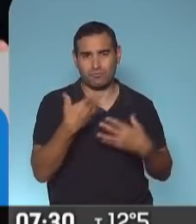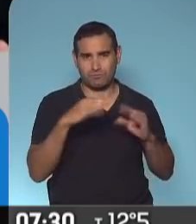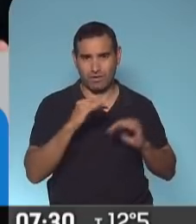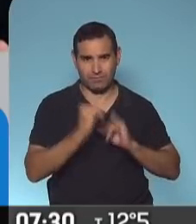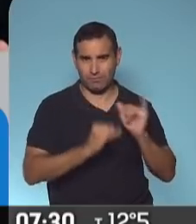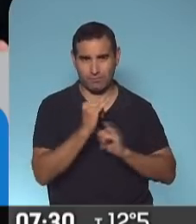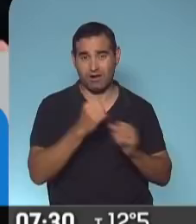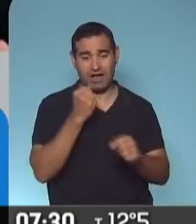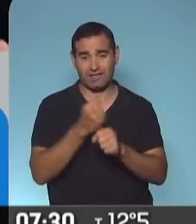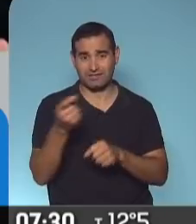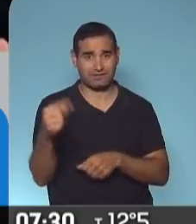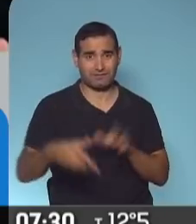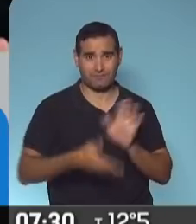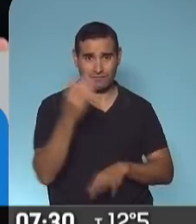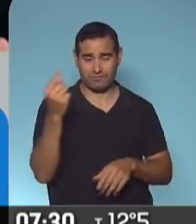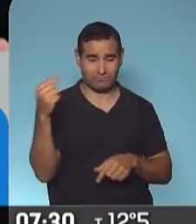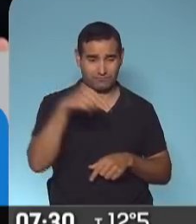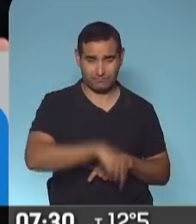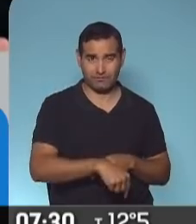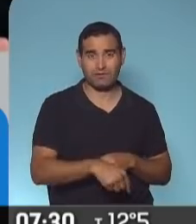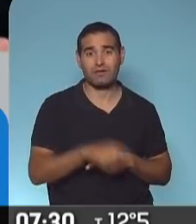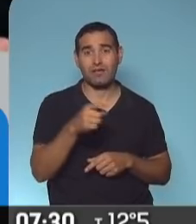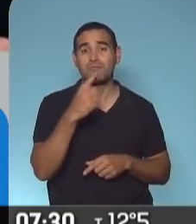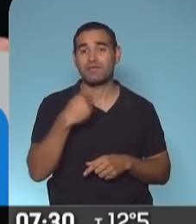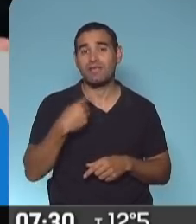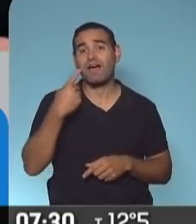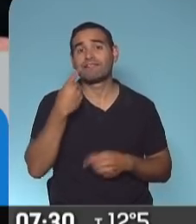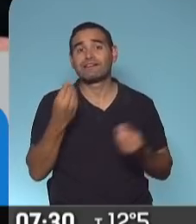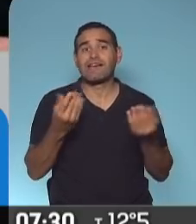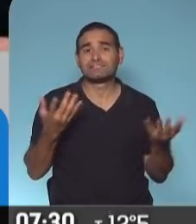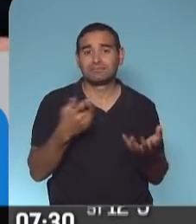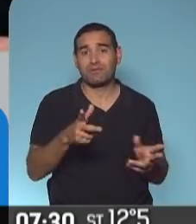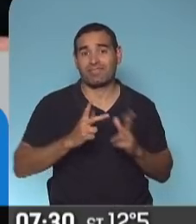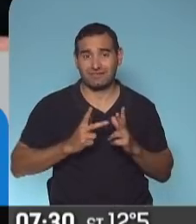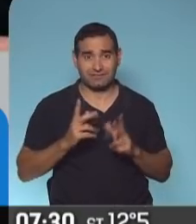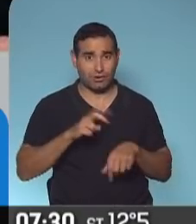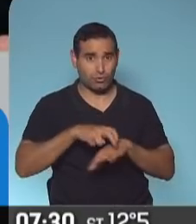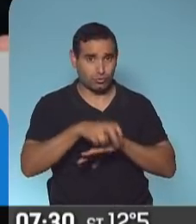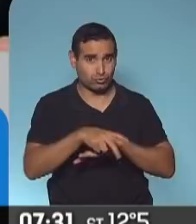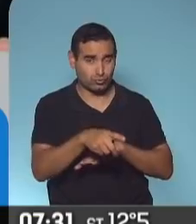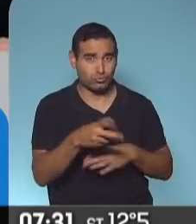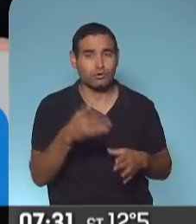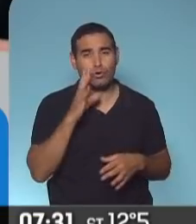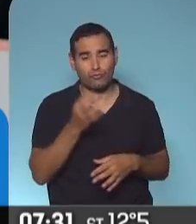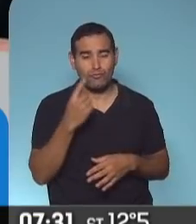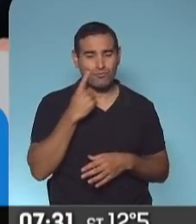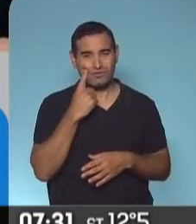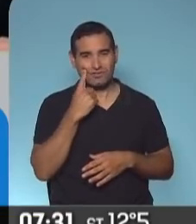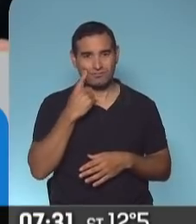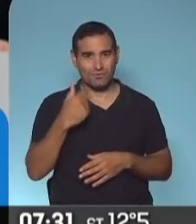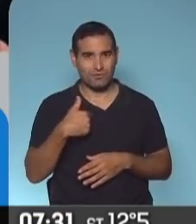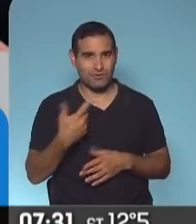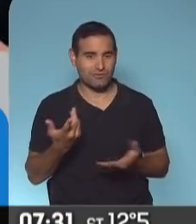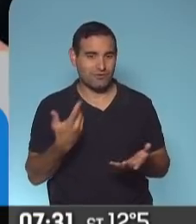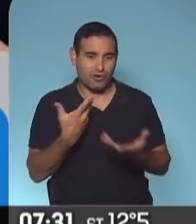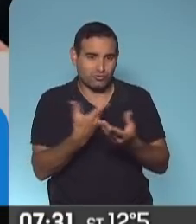fueron. Y en el último día que se fueron, me dice, bueno, veremos qué hacemos. Obviamente desde el municipio, nosotros brindando la